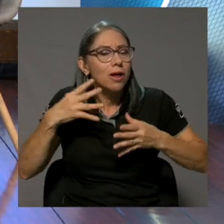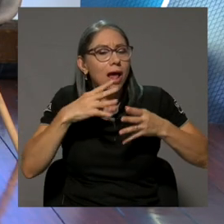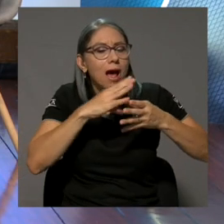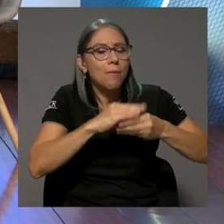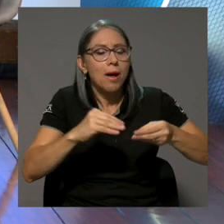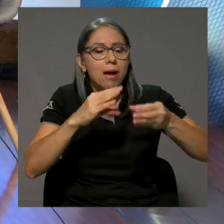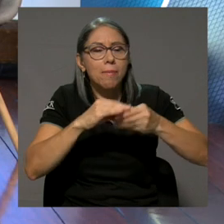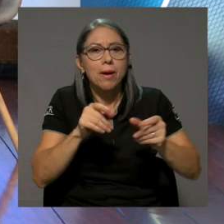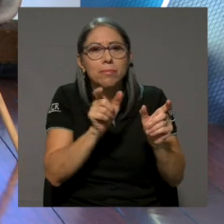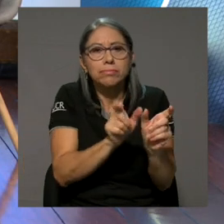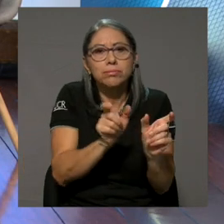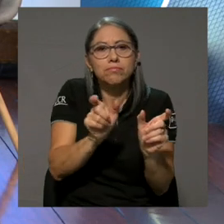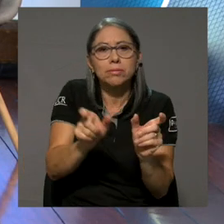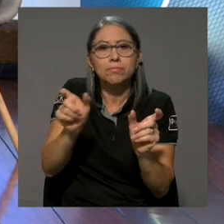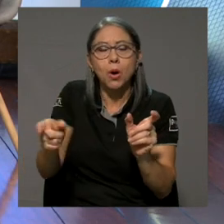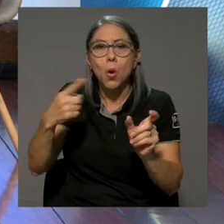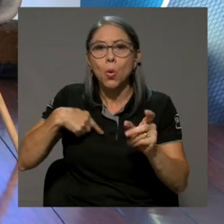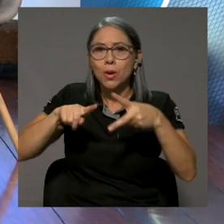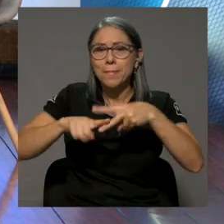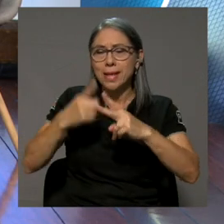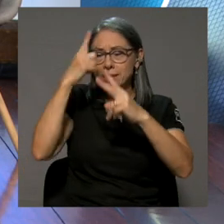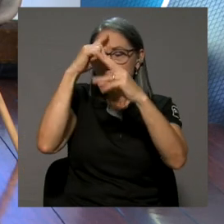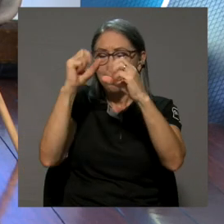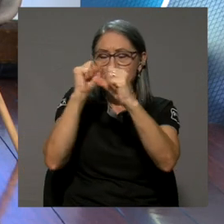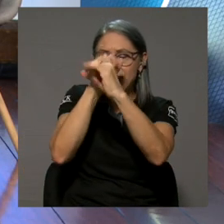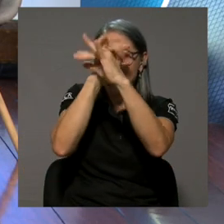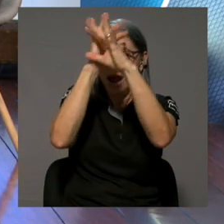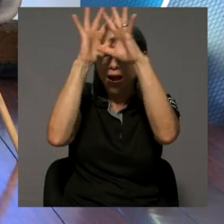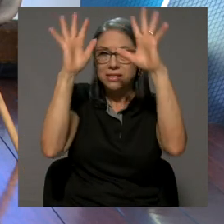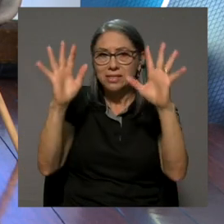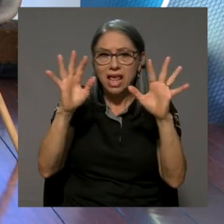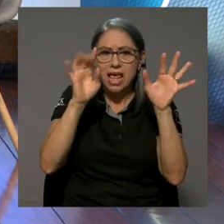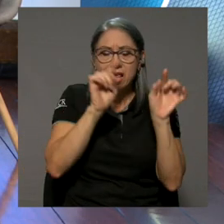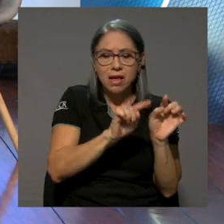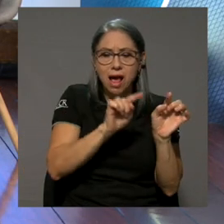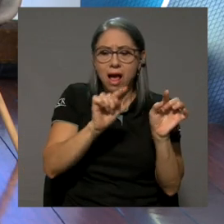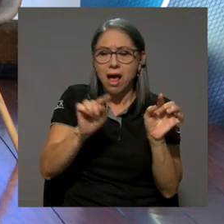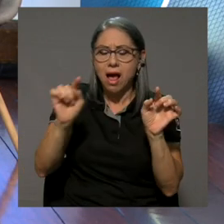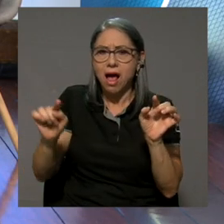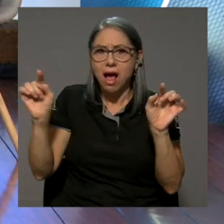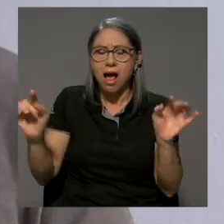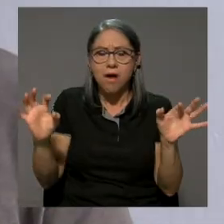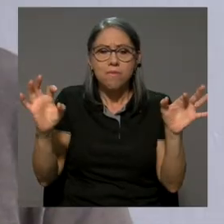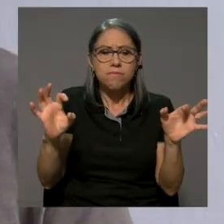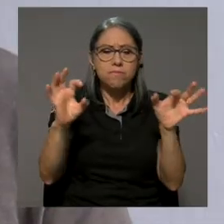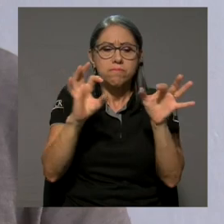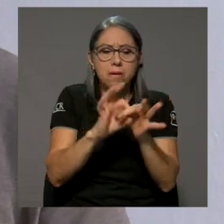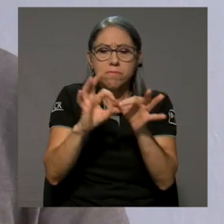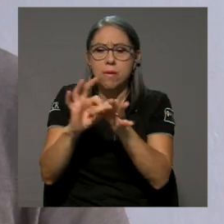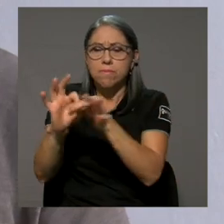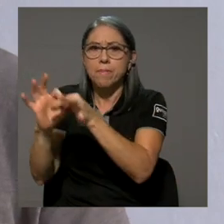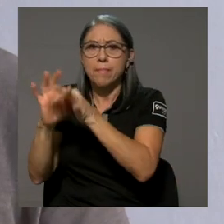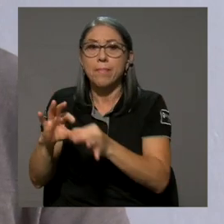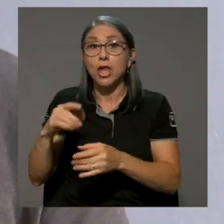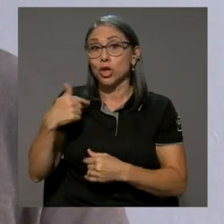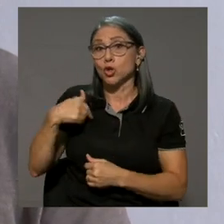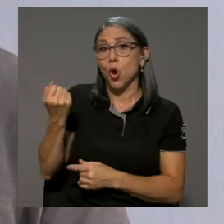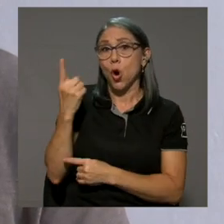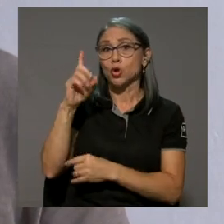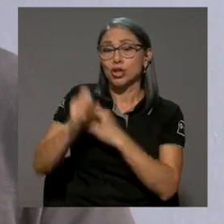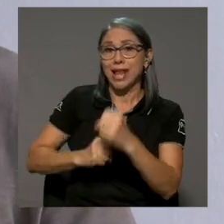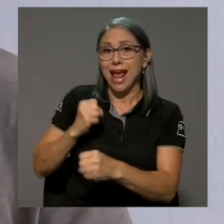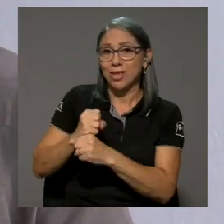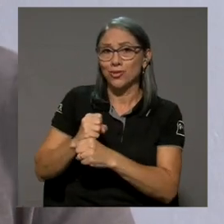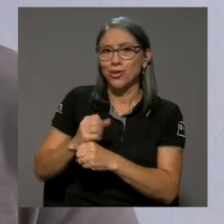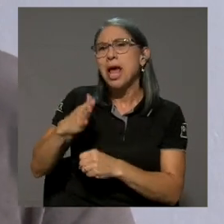imaginarte imágenes y cómo esas imágenes se pueden ir juntando una a la otra. A los 11 años yo le pedí a mi